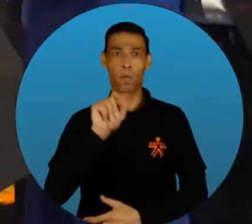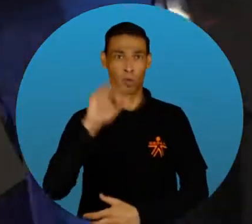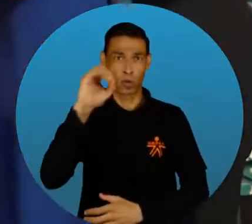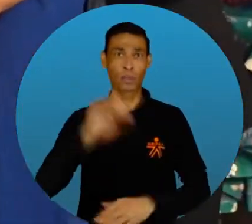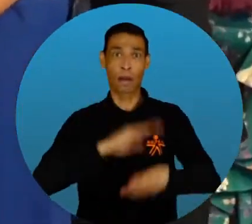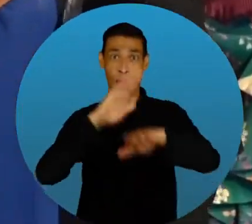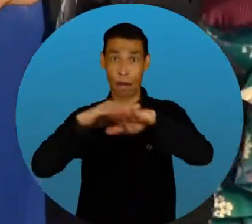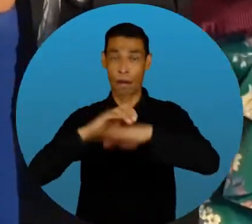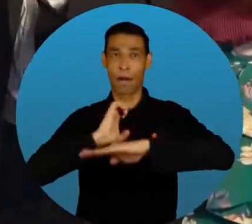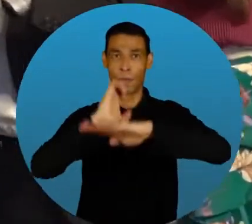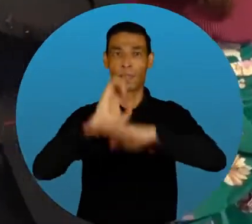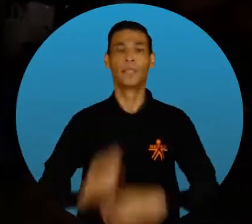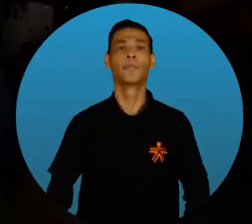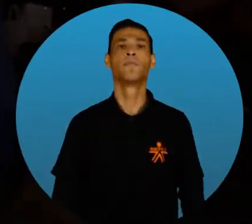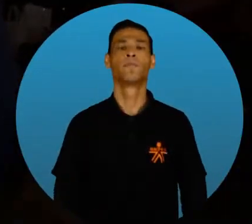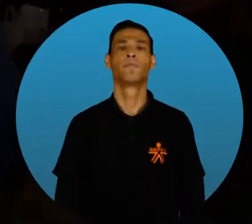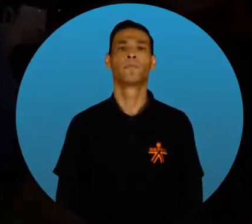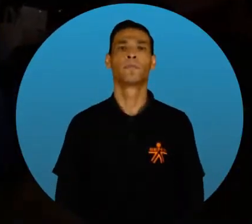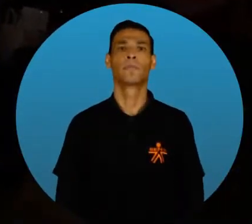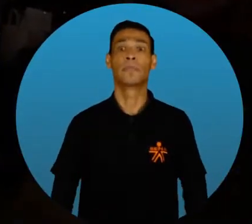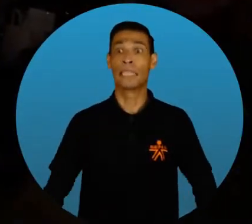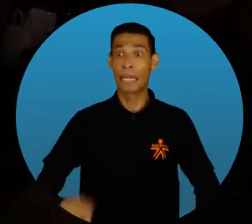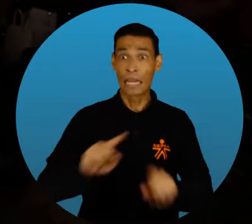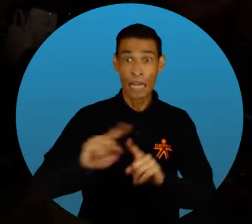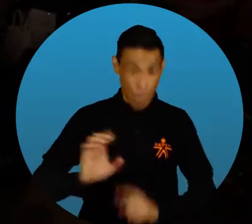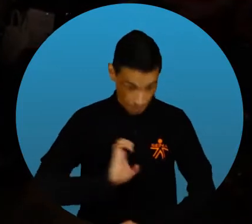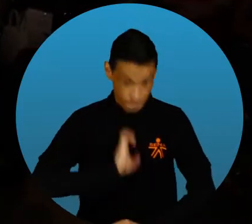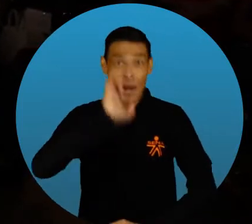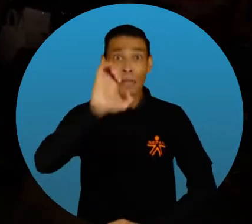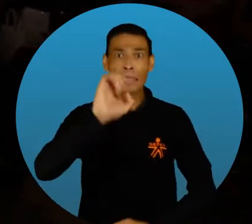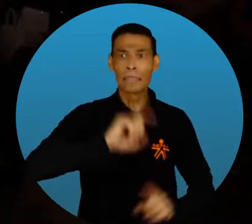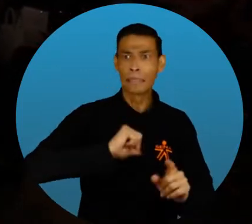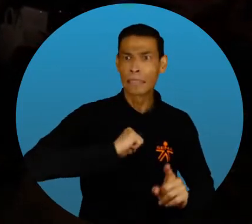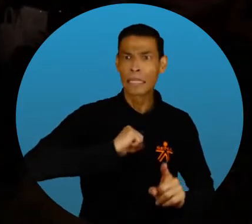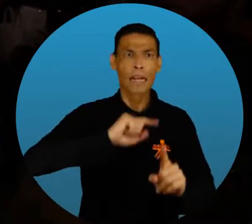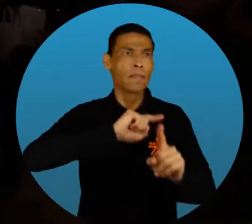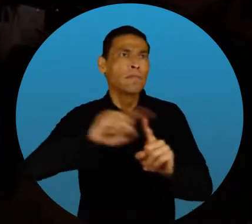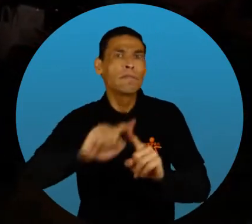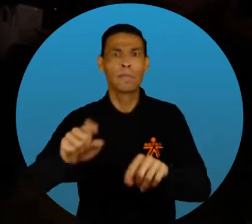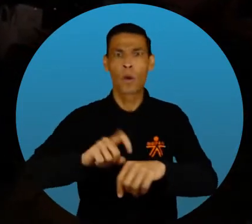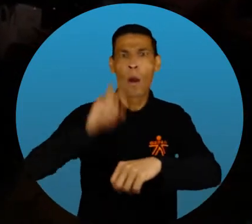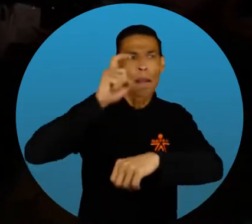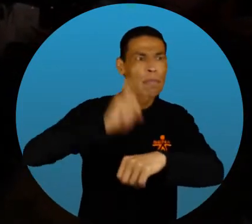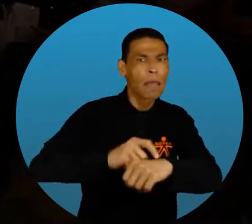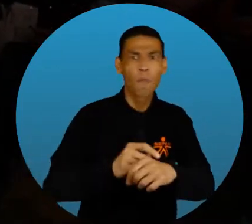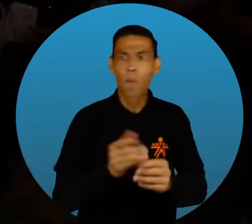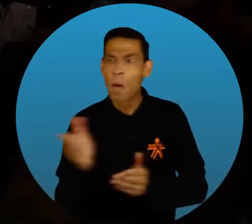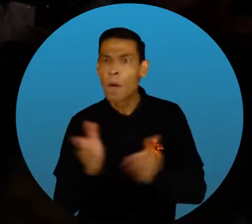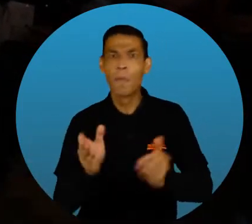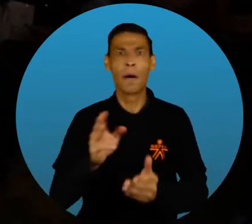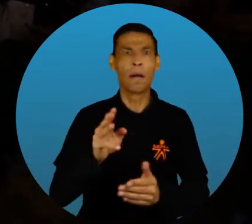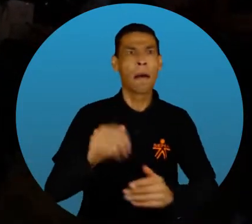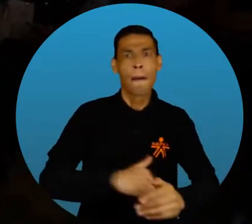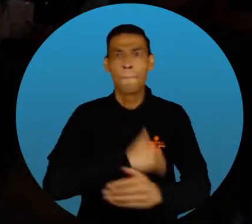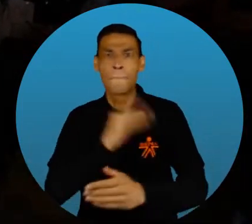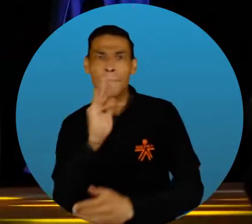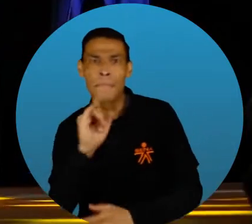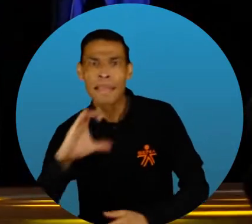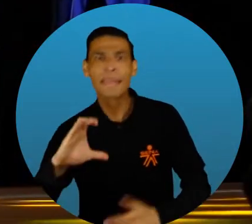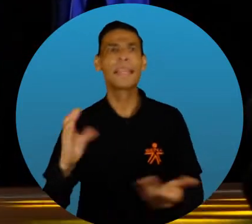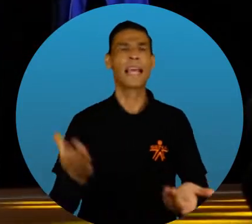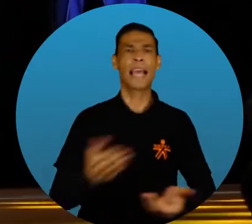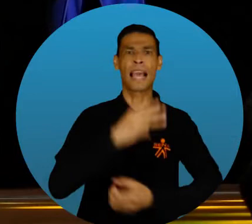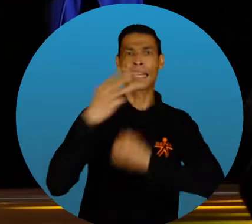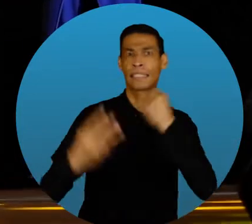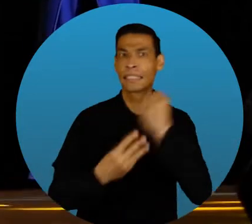un mensaje al Fondo Emprender La carrera de emprendimiento tiene diferentes rasgos, diferentes momentos A través del MITIC, del ARS.CO,